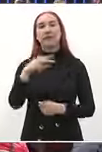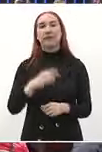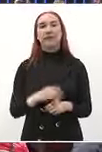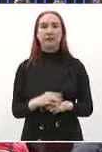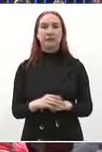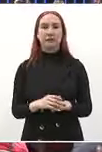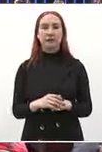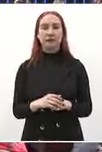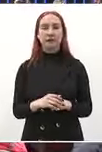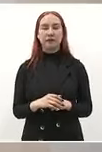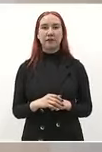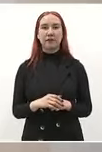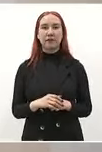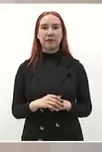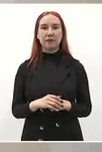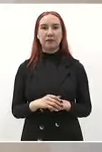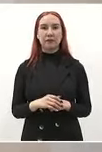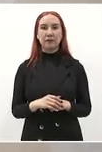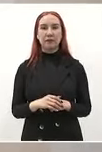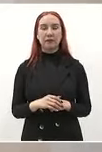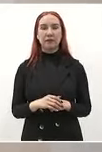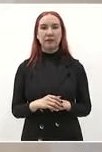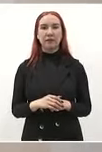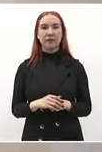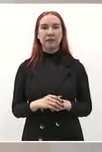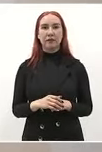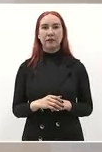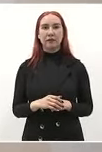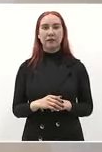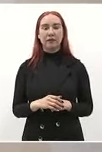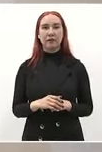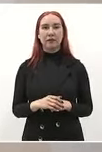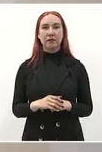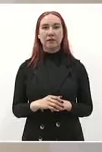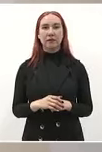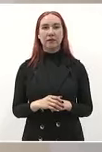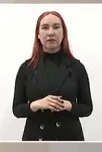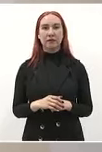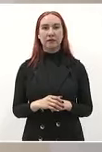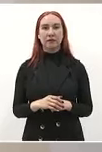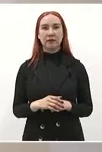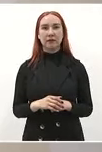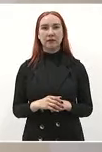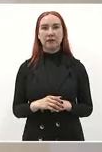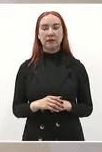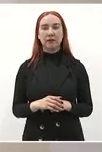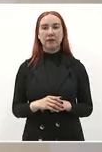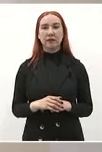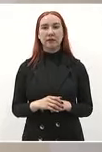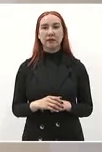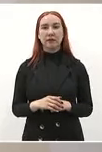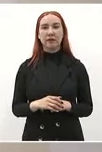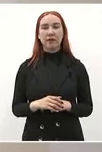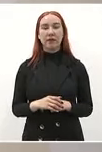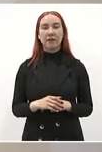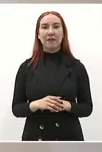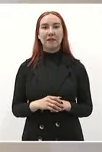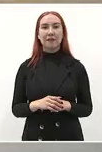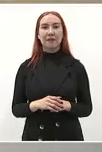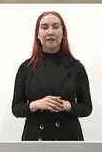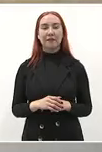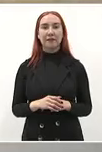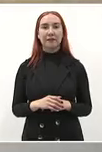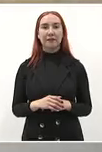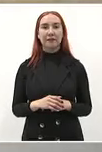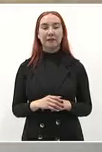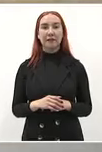ya les comento aquí en San